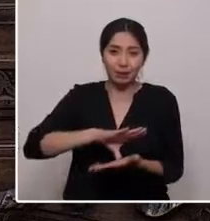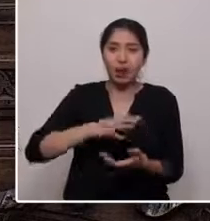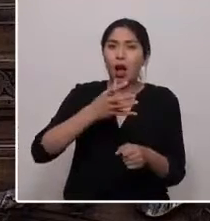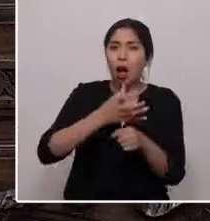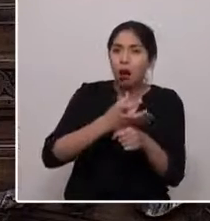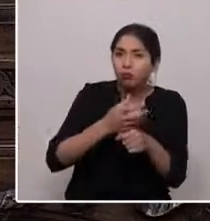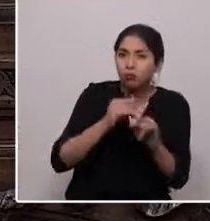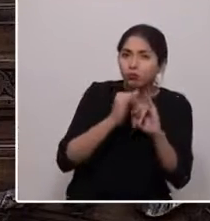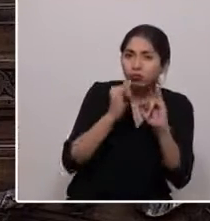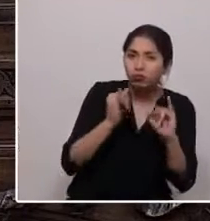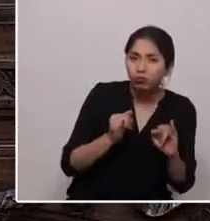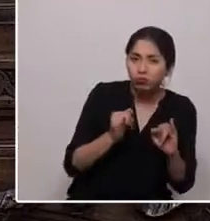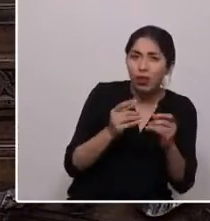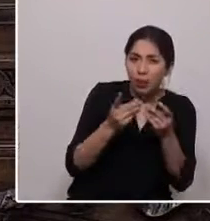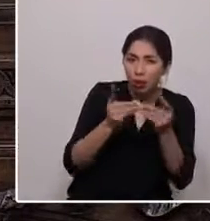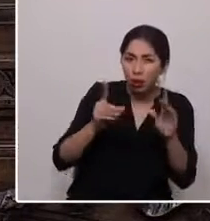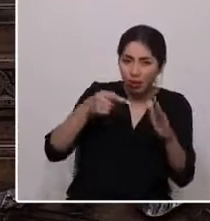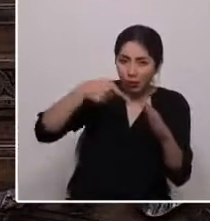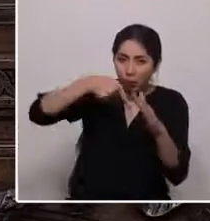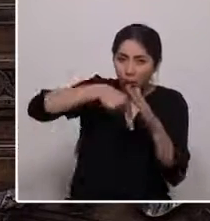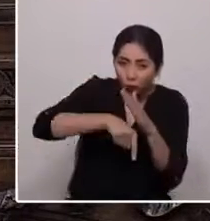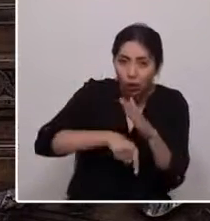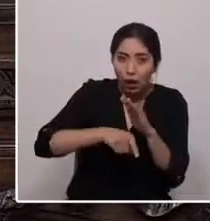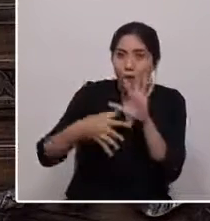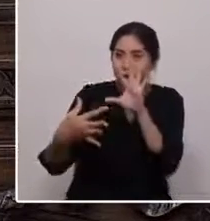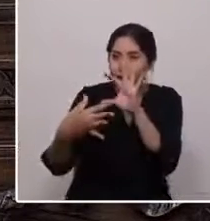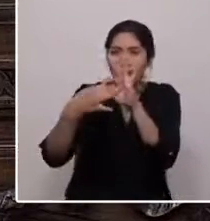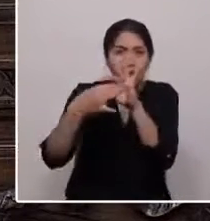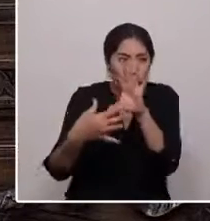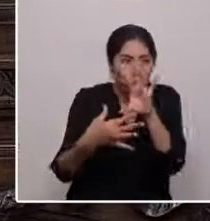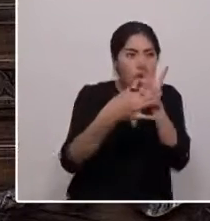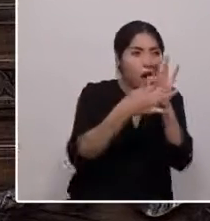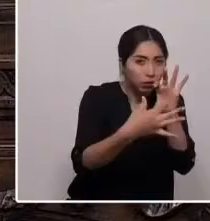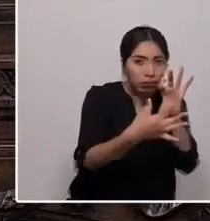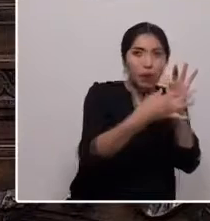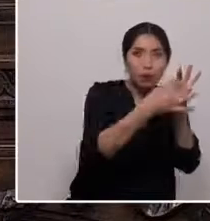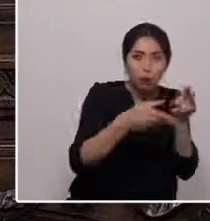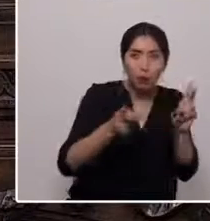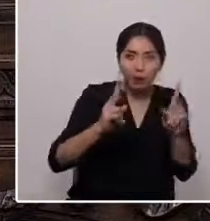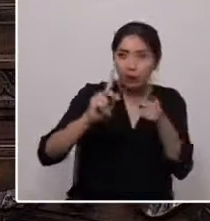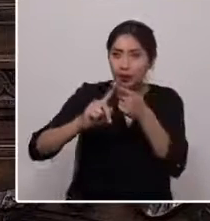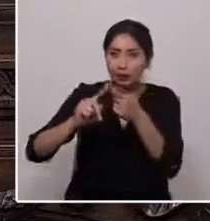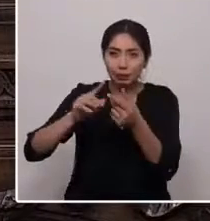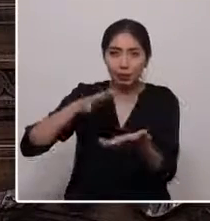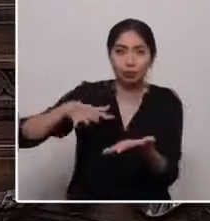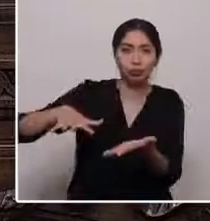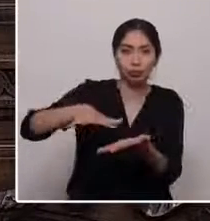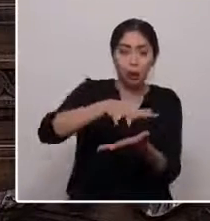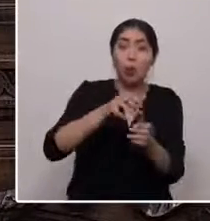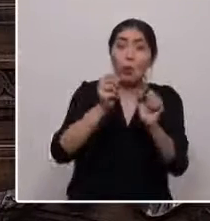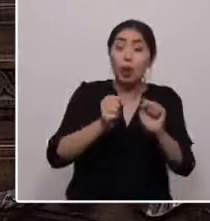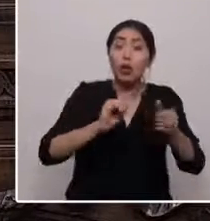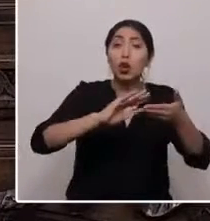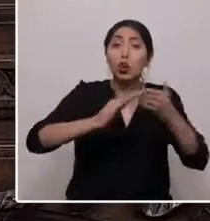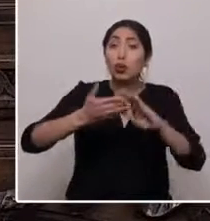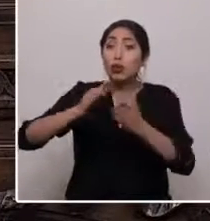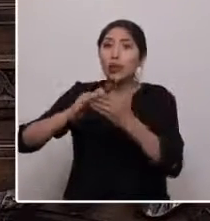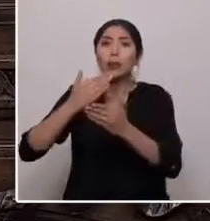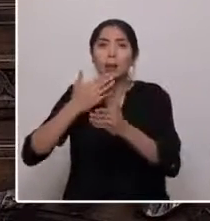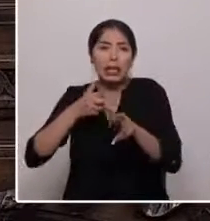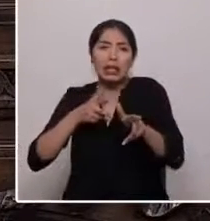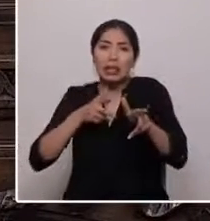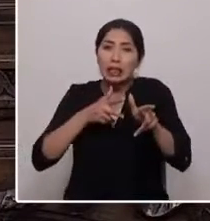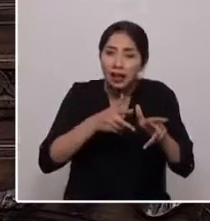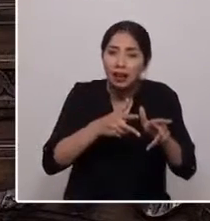participación vinculante que permita el ejercicio efectivo de la soberanía y que posibilite a las comunidades incidir en la toma de decisiones y la